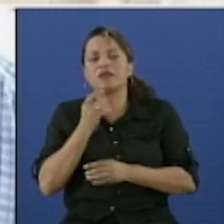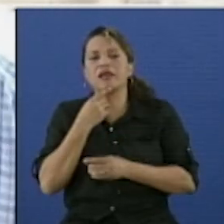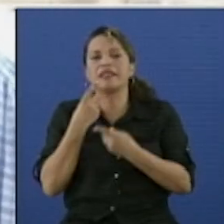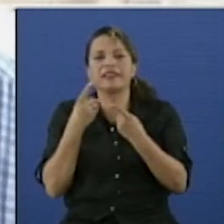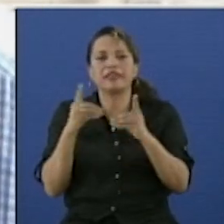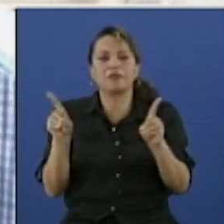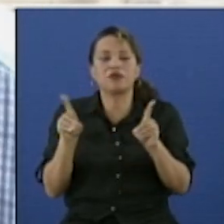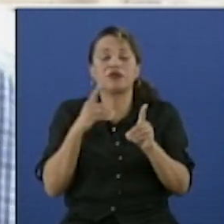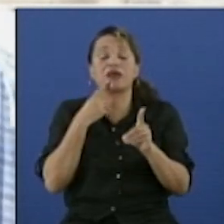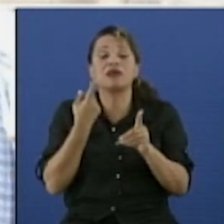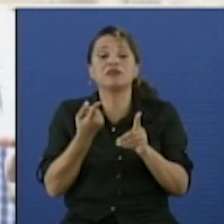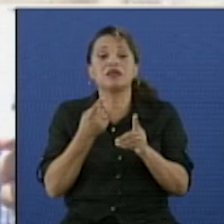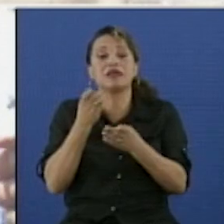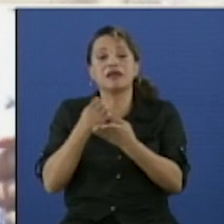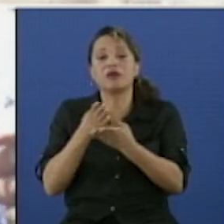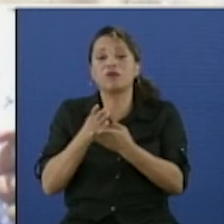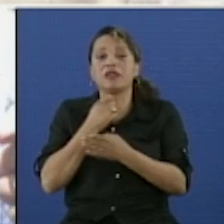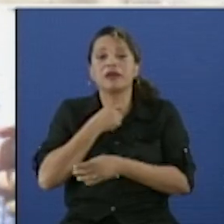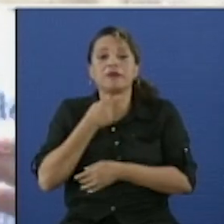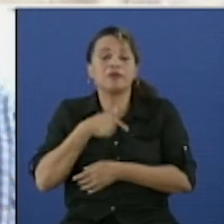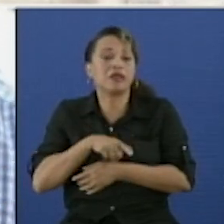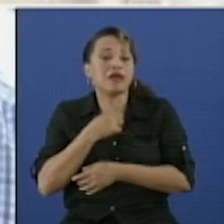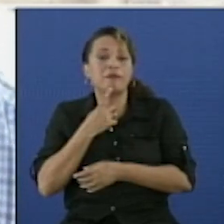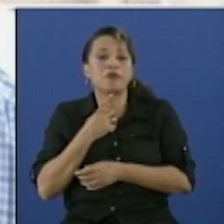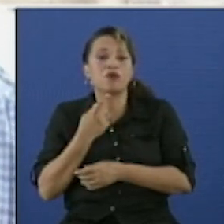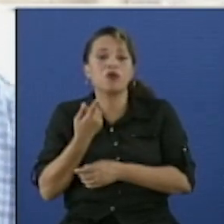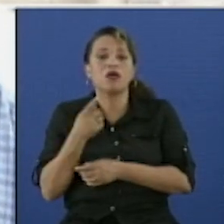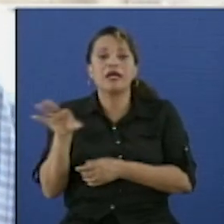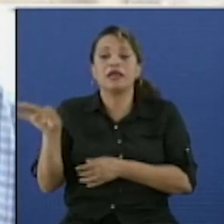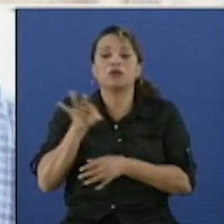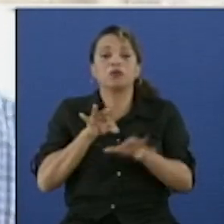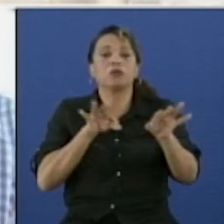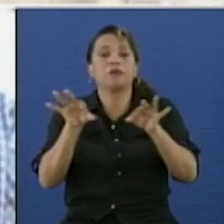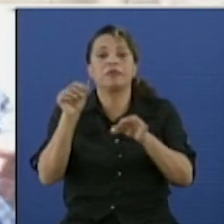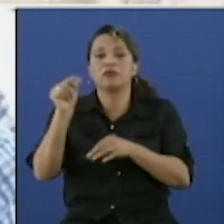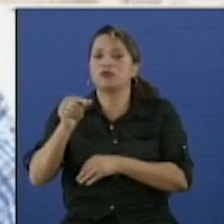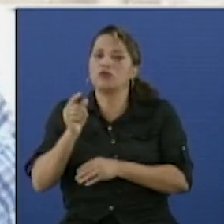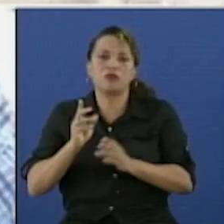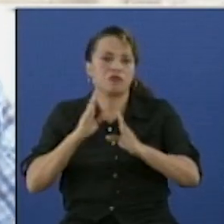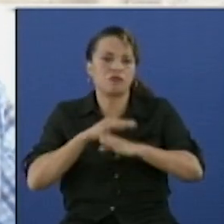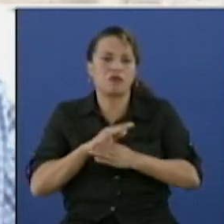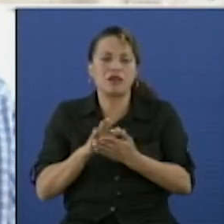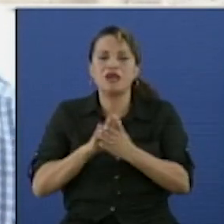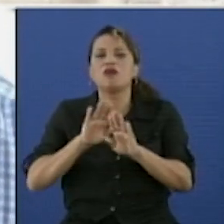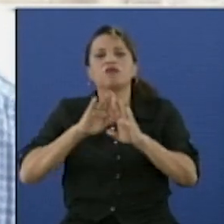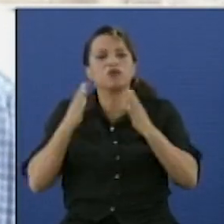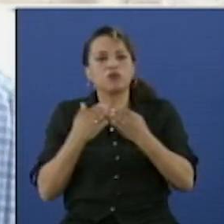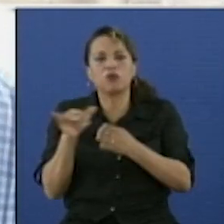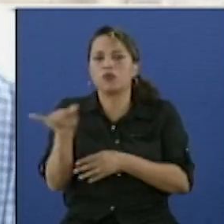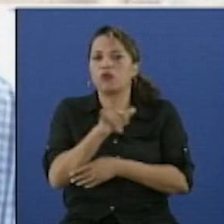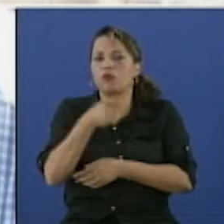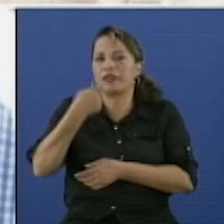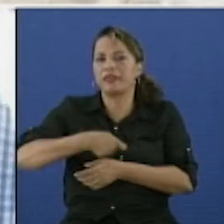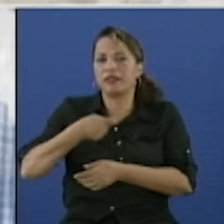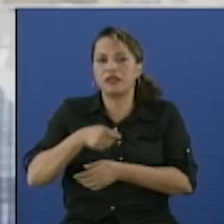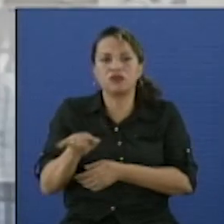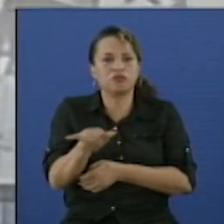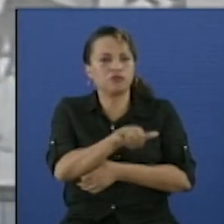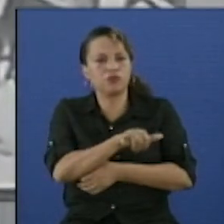de una escuela que no tuviera privilegios y exclusiones, donde todo el mundo tuviera iguales derechos,